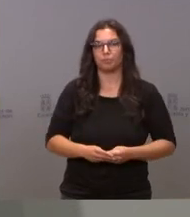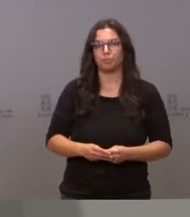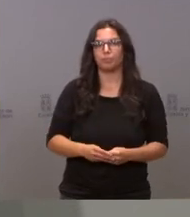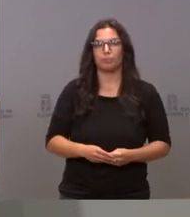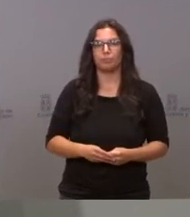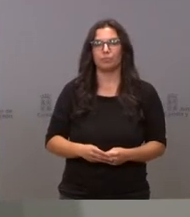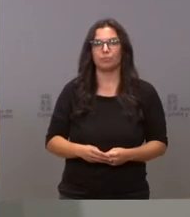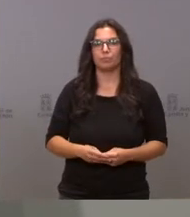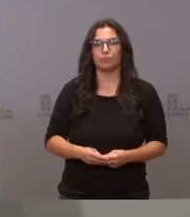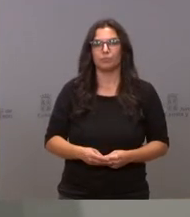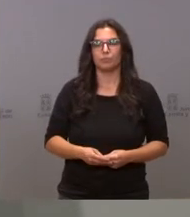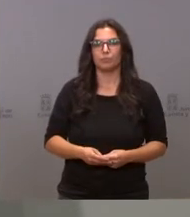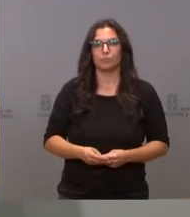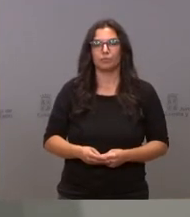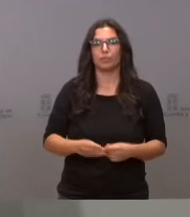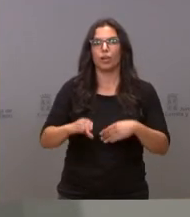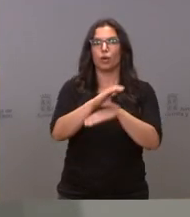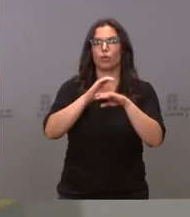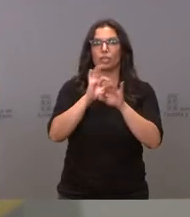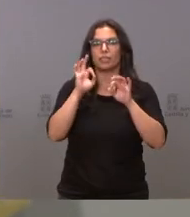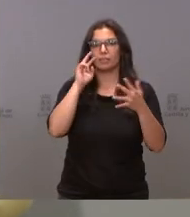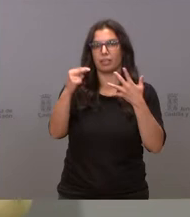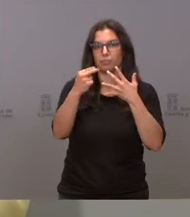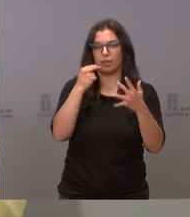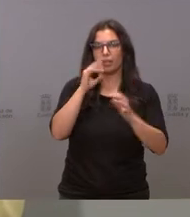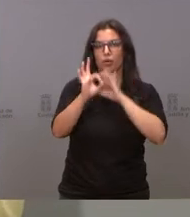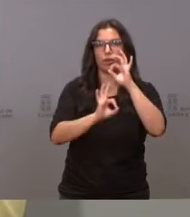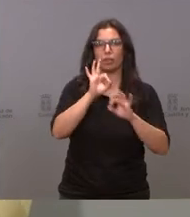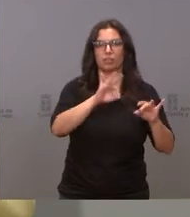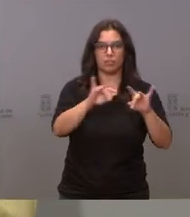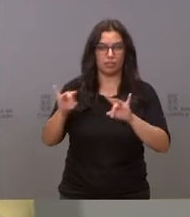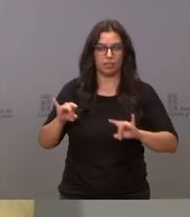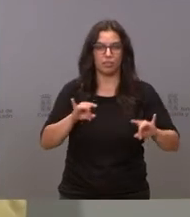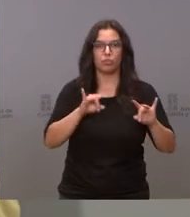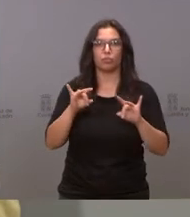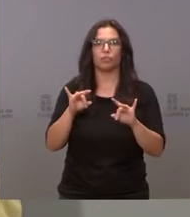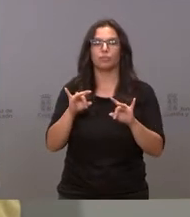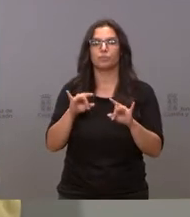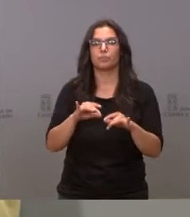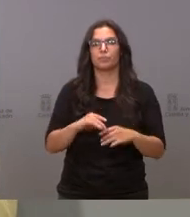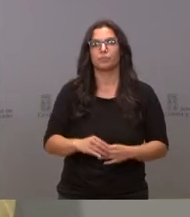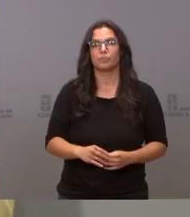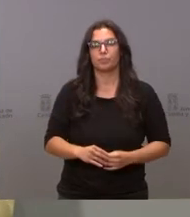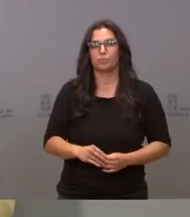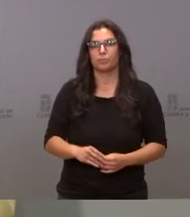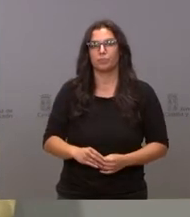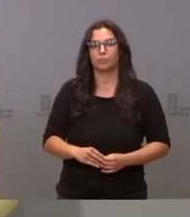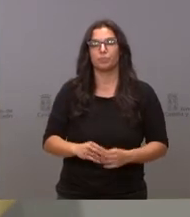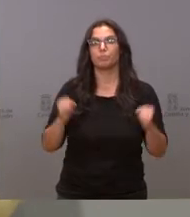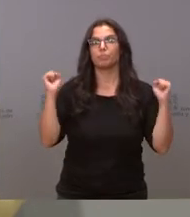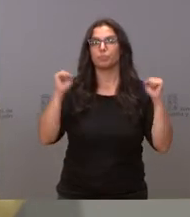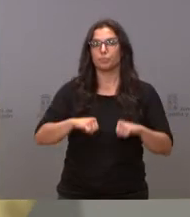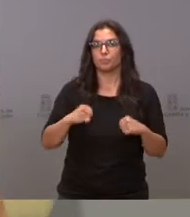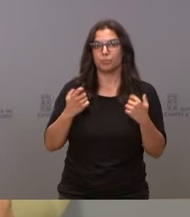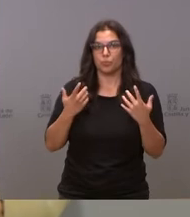de Transparencia y Ordenación del Territorio aprueba,